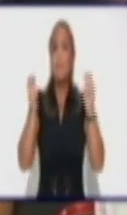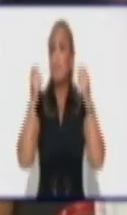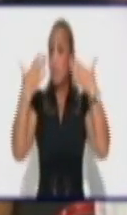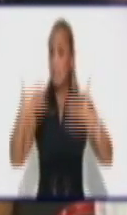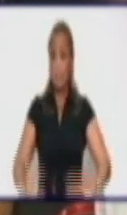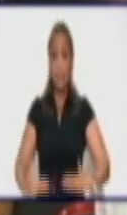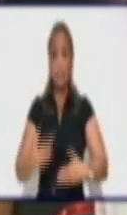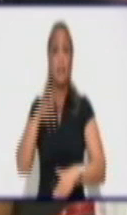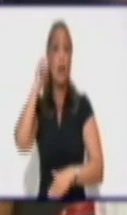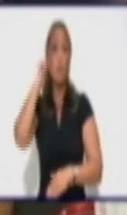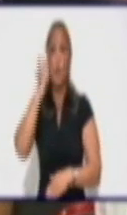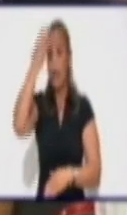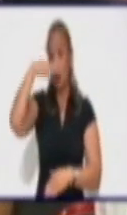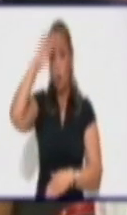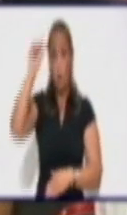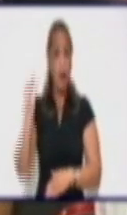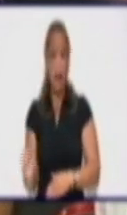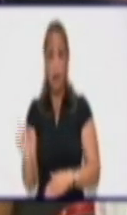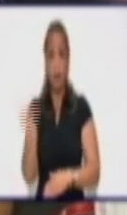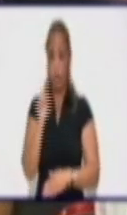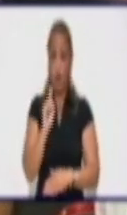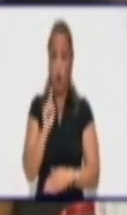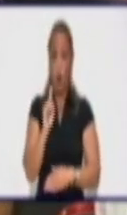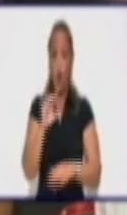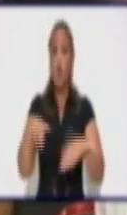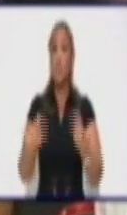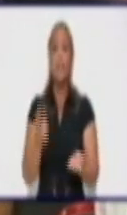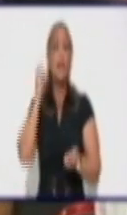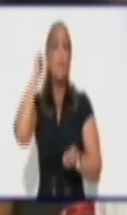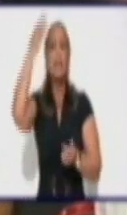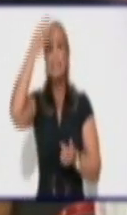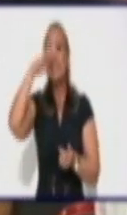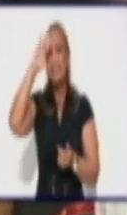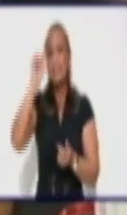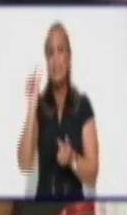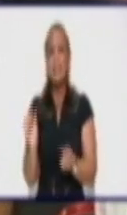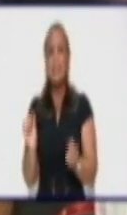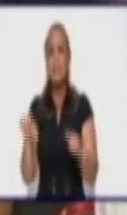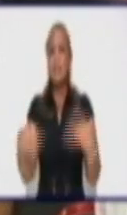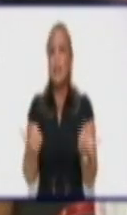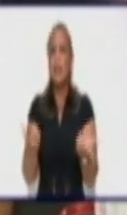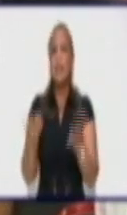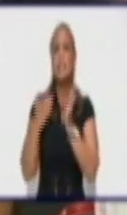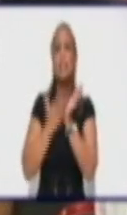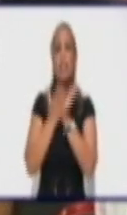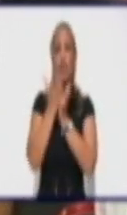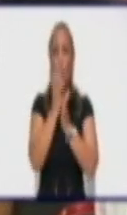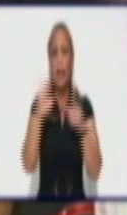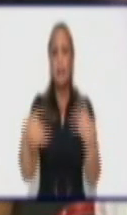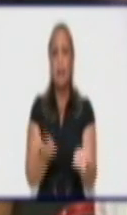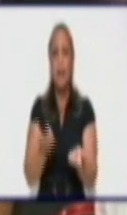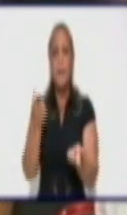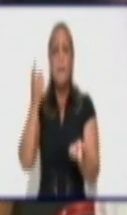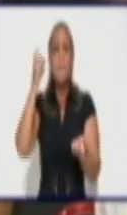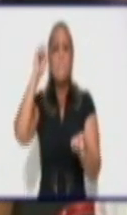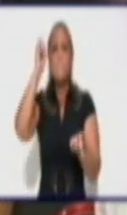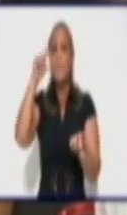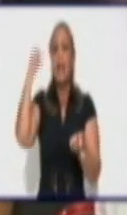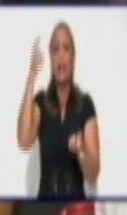cubana, no son las representantes de las seguidoras de Mariana Grajales, de las seguidoras de